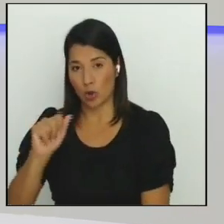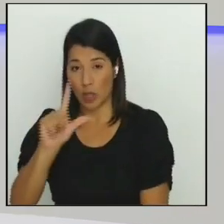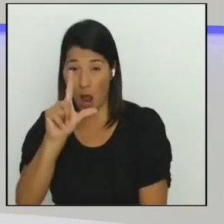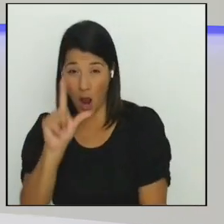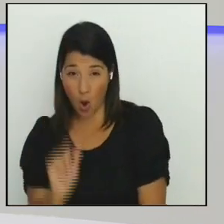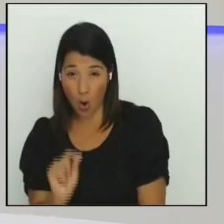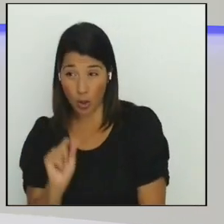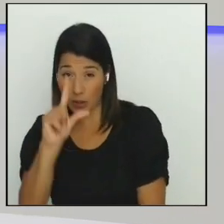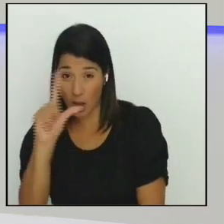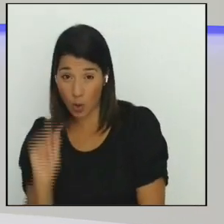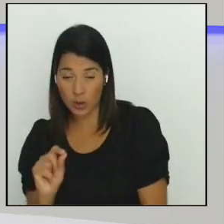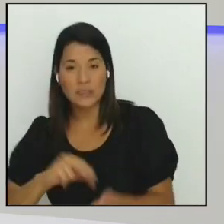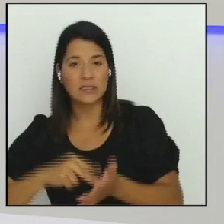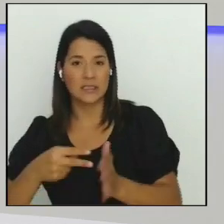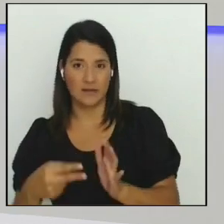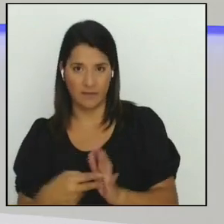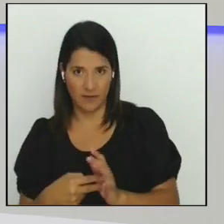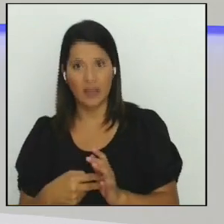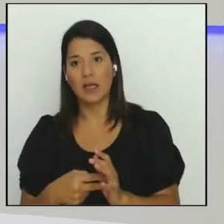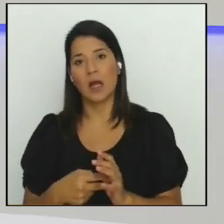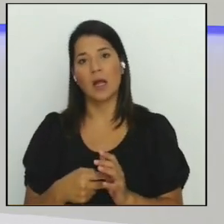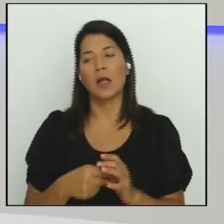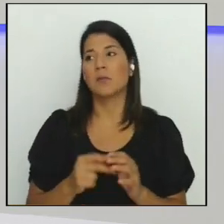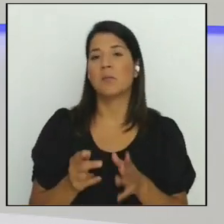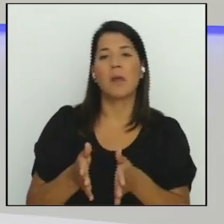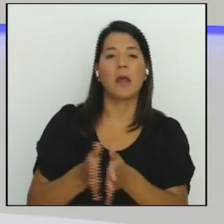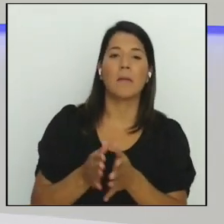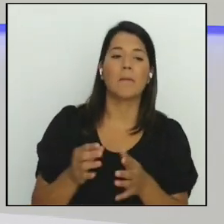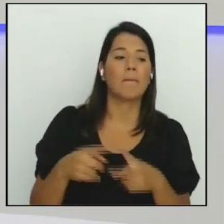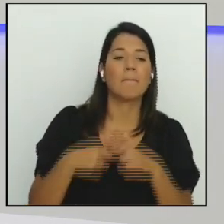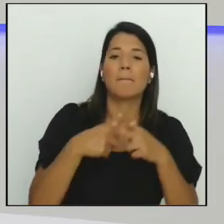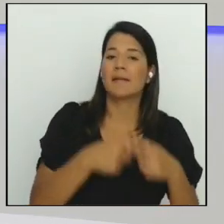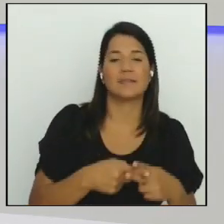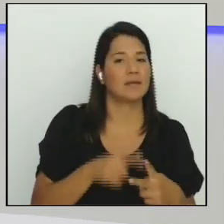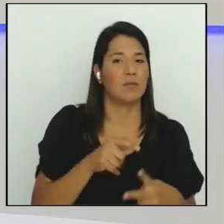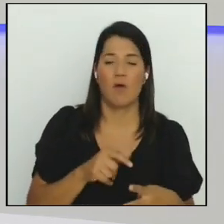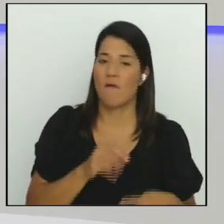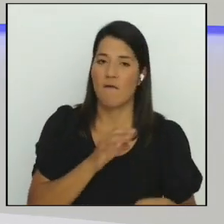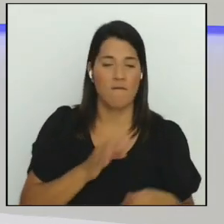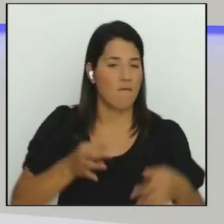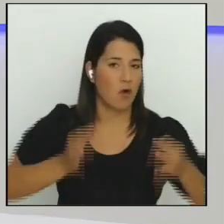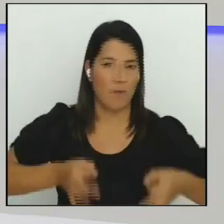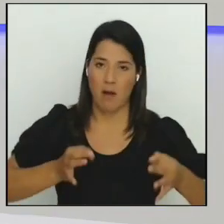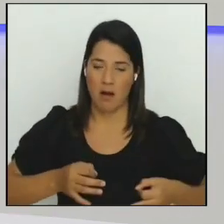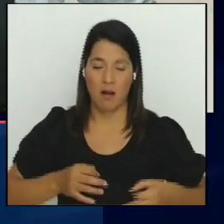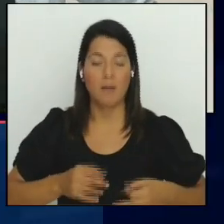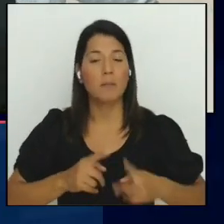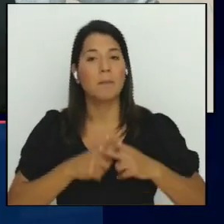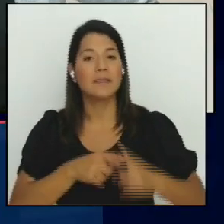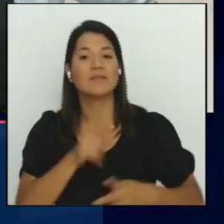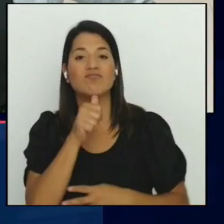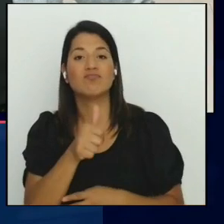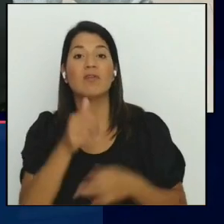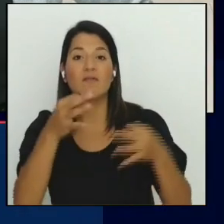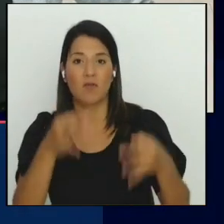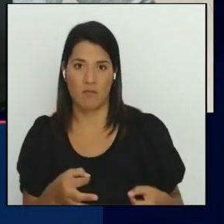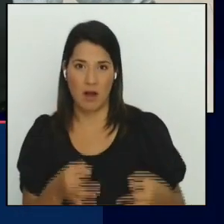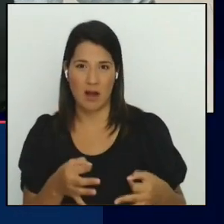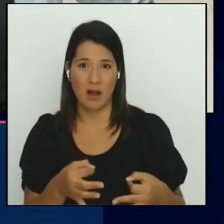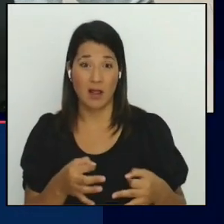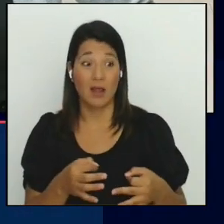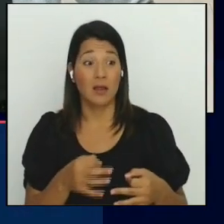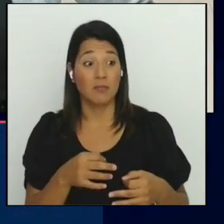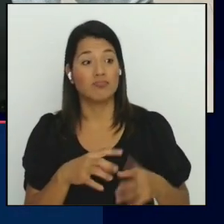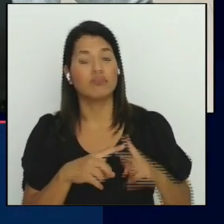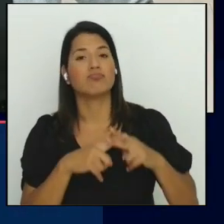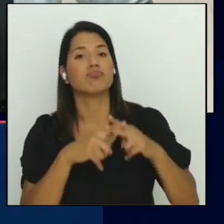parte de las prioridades de los diputados en una lista de 30 iniciativas de ley para contribuir a la lucha contra